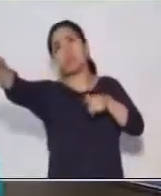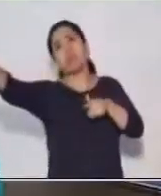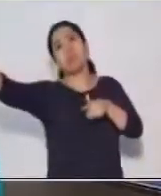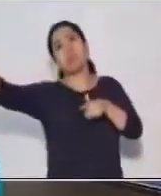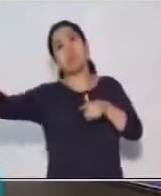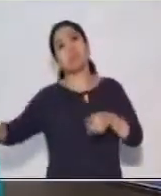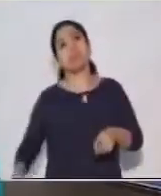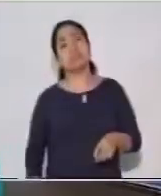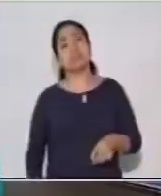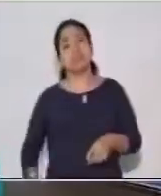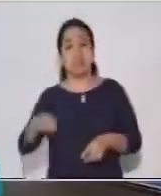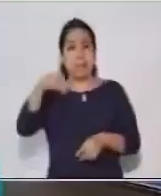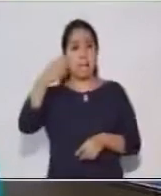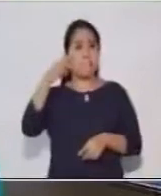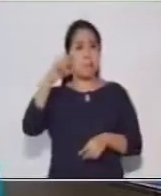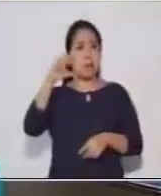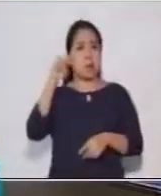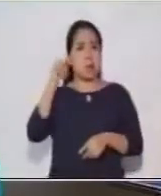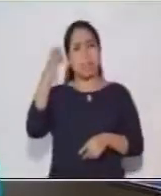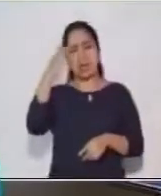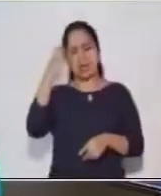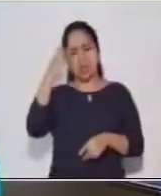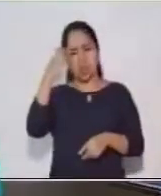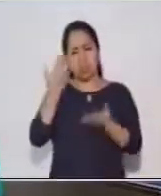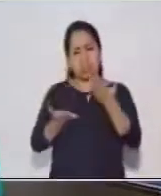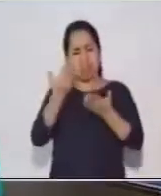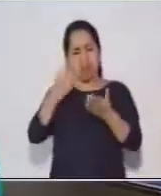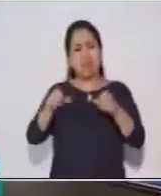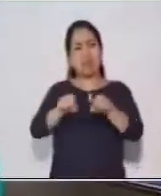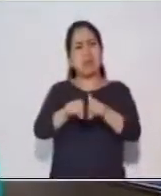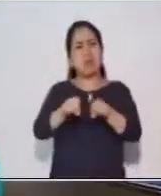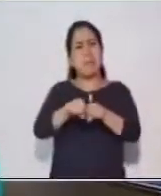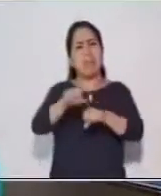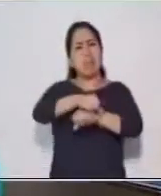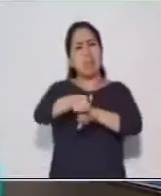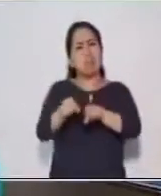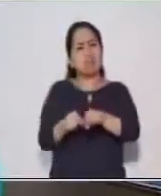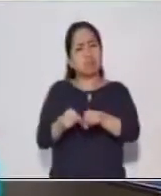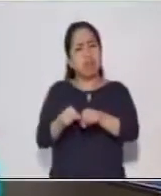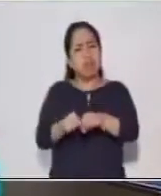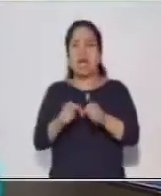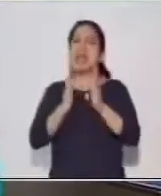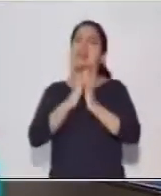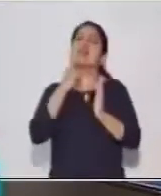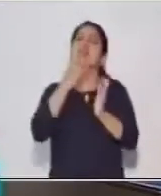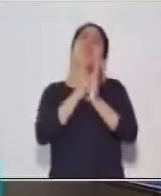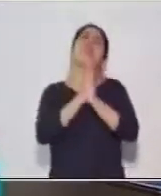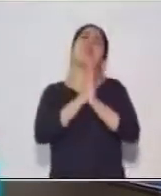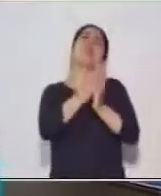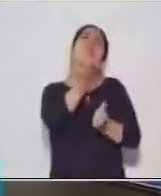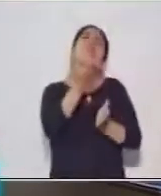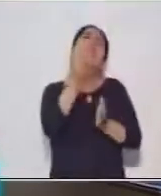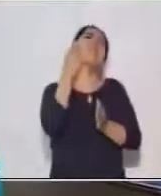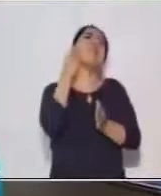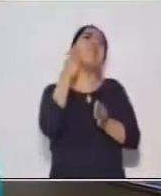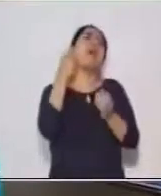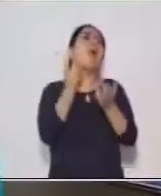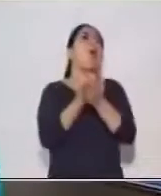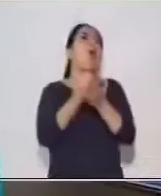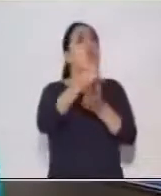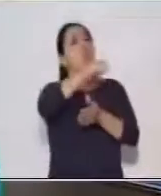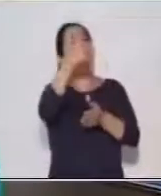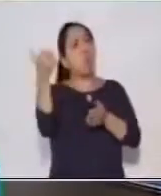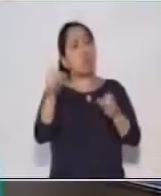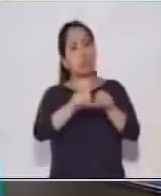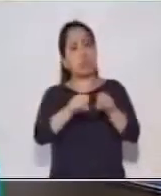Marco pensó que eran los zapatos. Por eso le pidió a su mamá que le comprara otro par. También